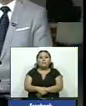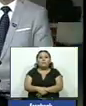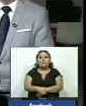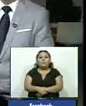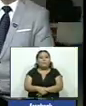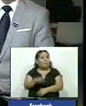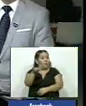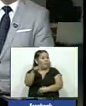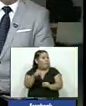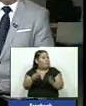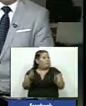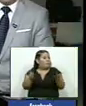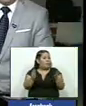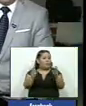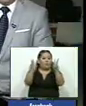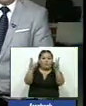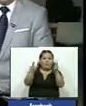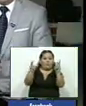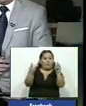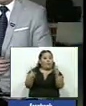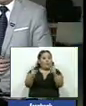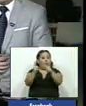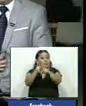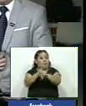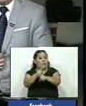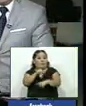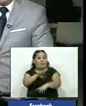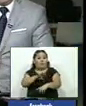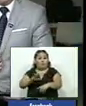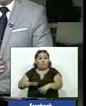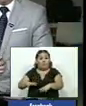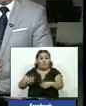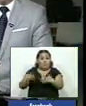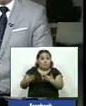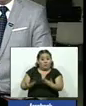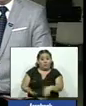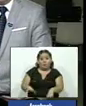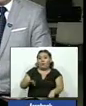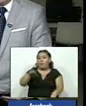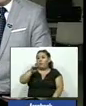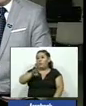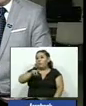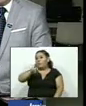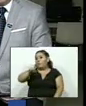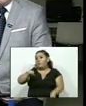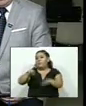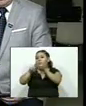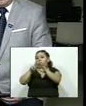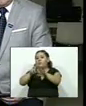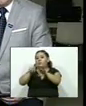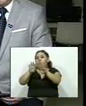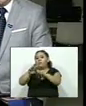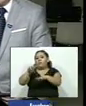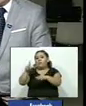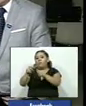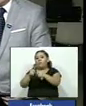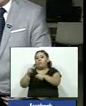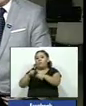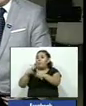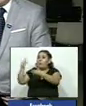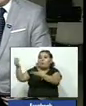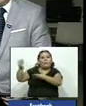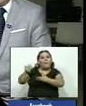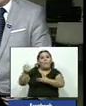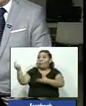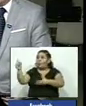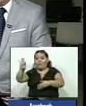ahora vamos a cambiar de tema para contarles que el salvador recibió 4.641 millones de dólares en remesas familiares